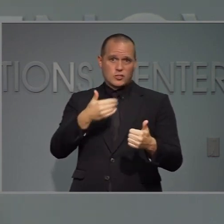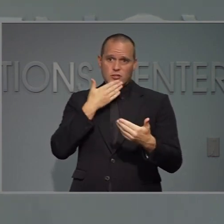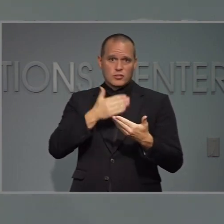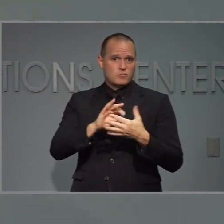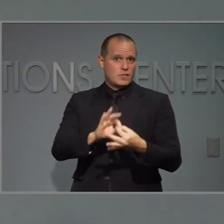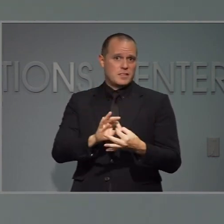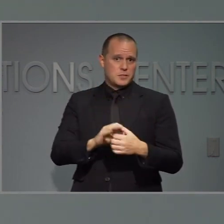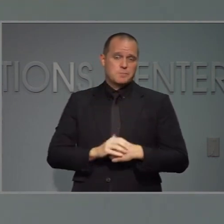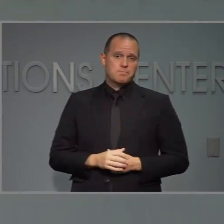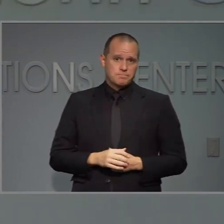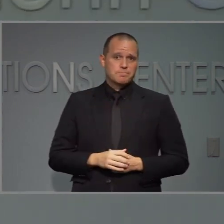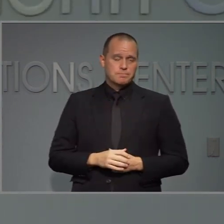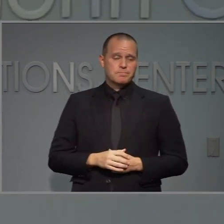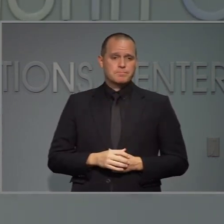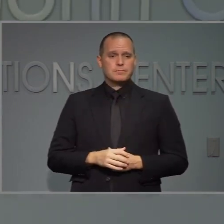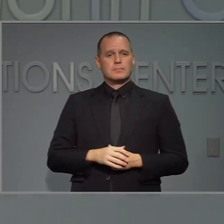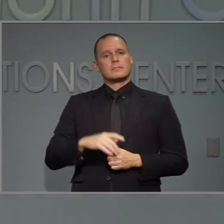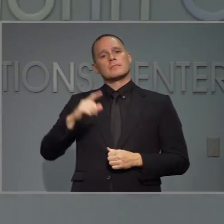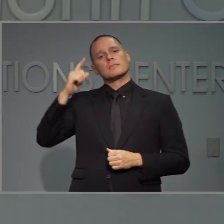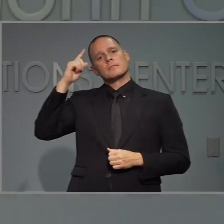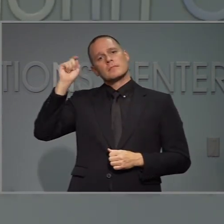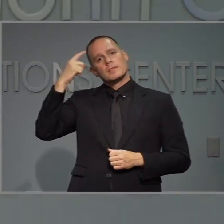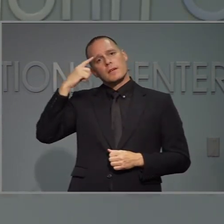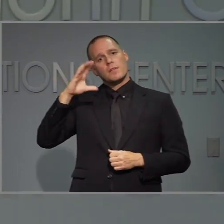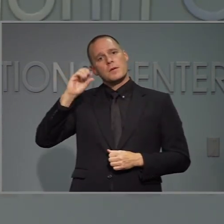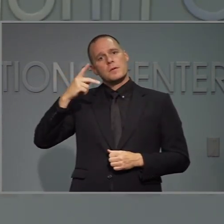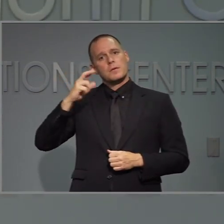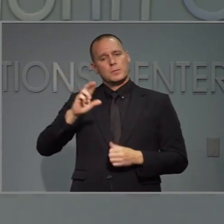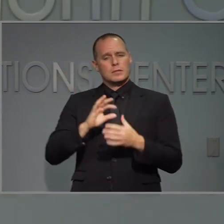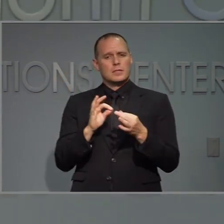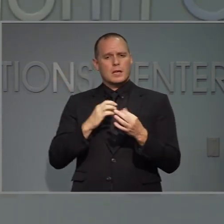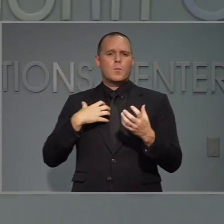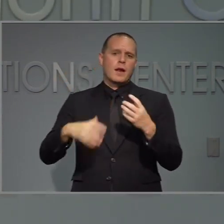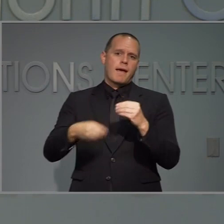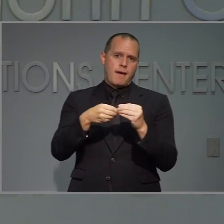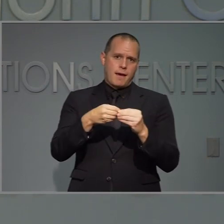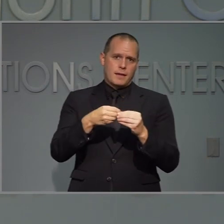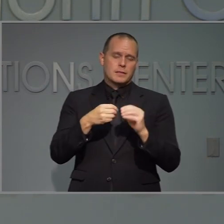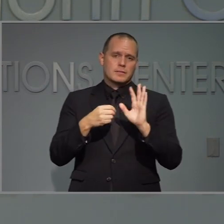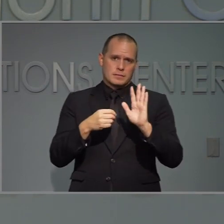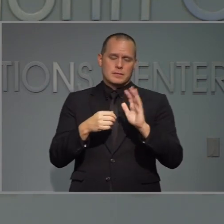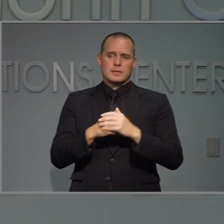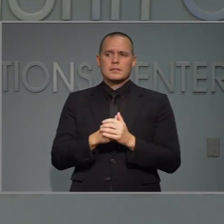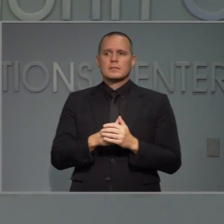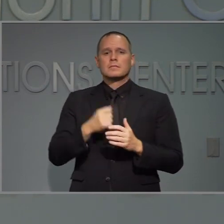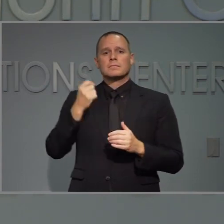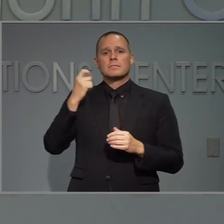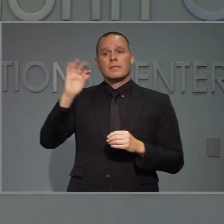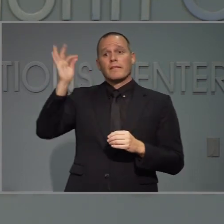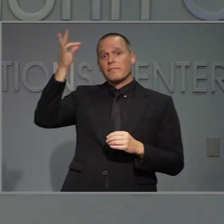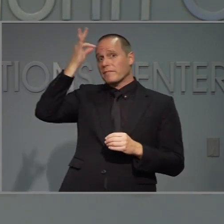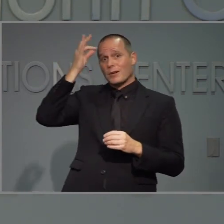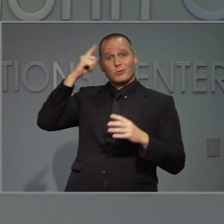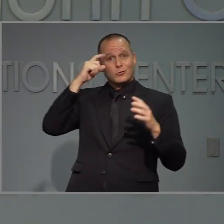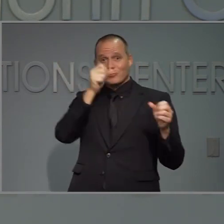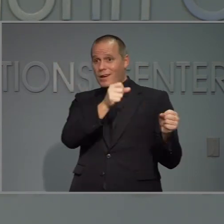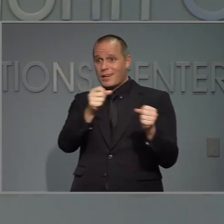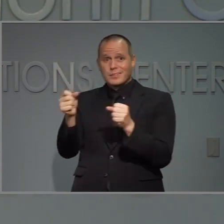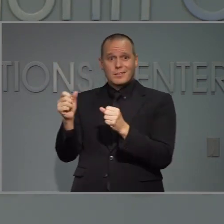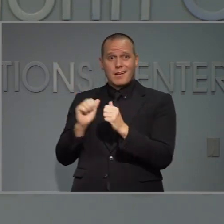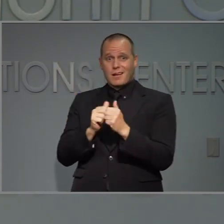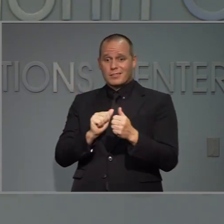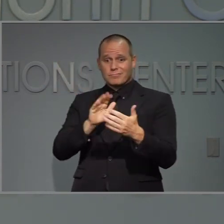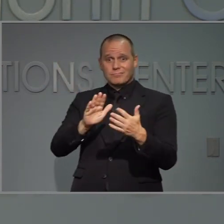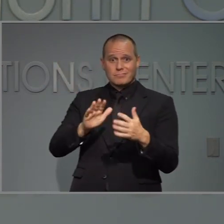a doctores. Y habla el gobernador y yo voy a agregar que con la ausencia de una